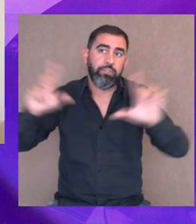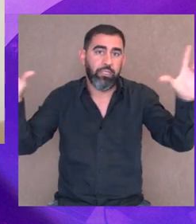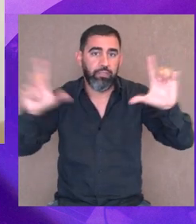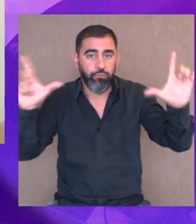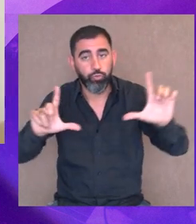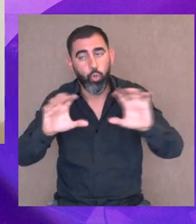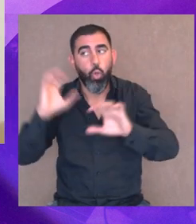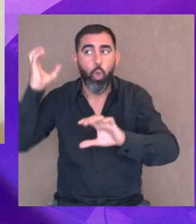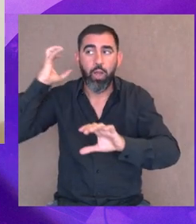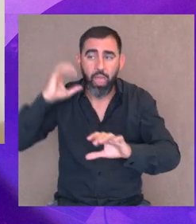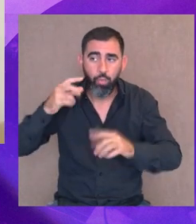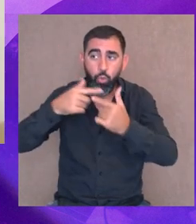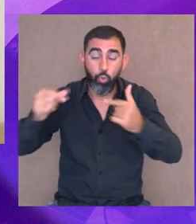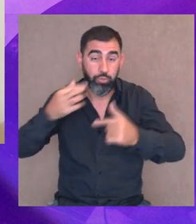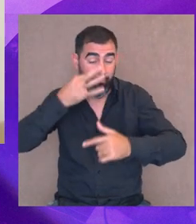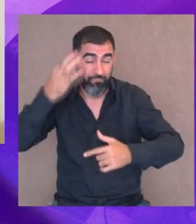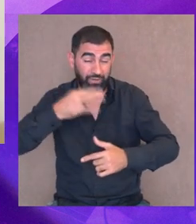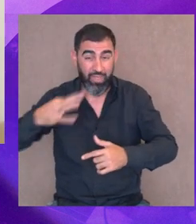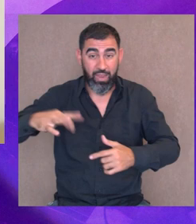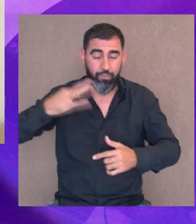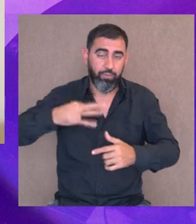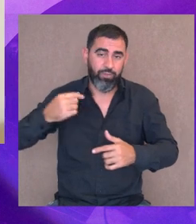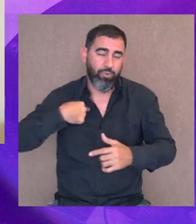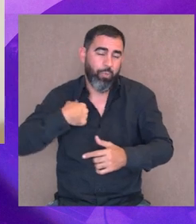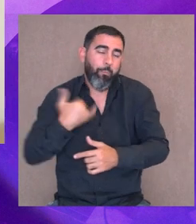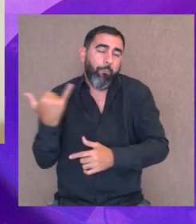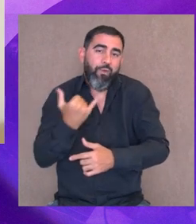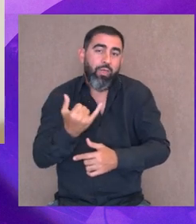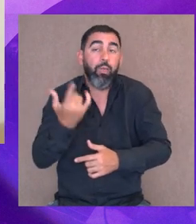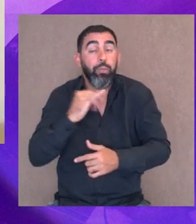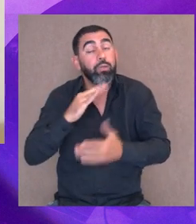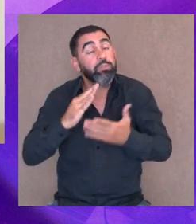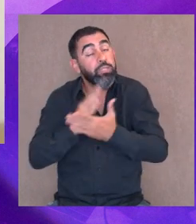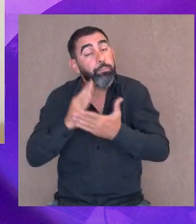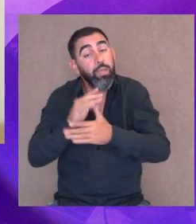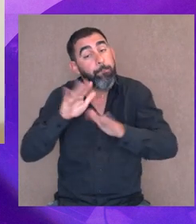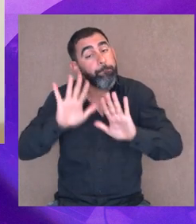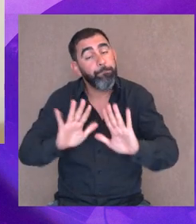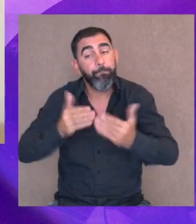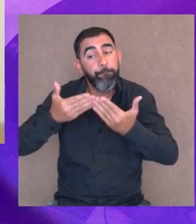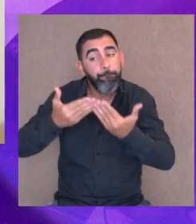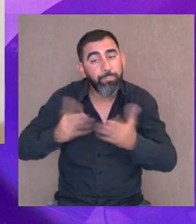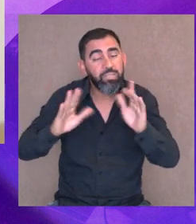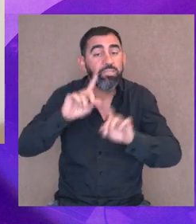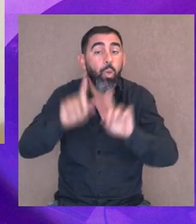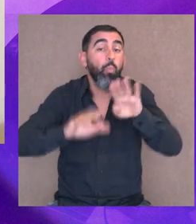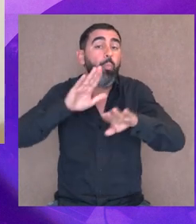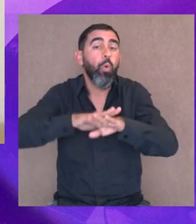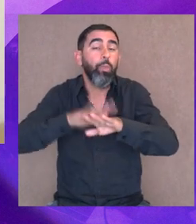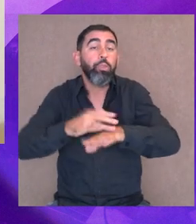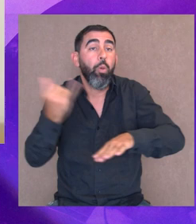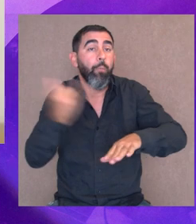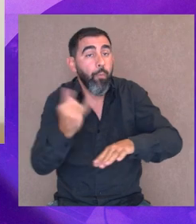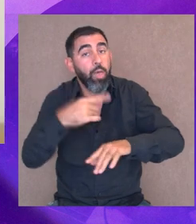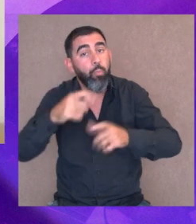en la tele o en la radio o las cosas que están pasando, nada. Pero siempre por ahí se empieza, dijiste Teresa en un momento y